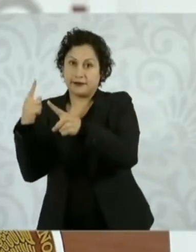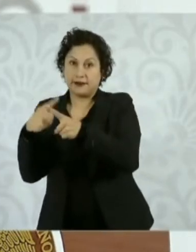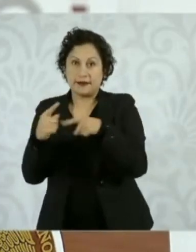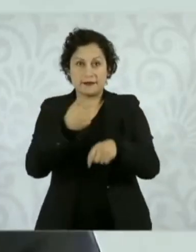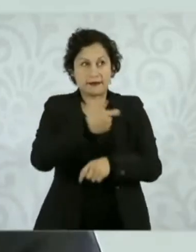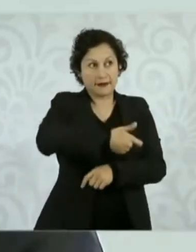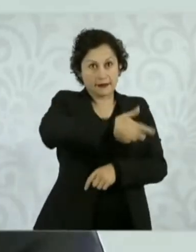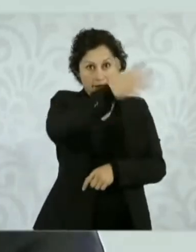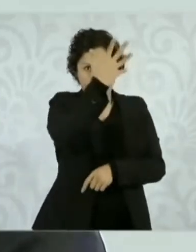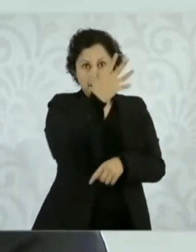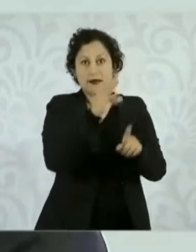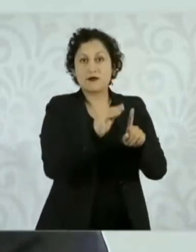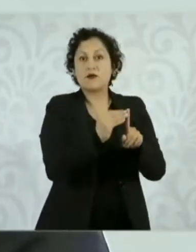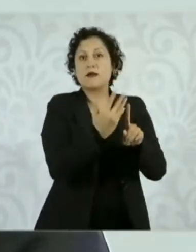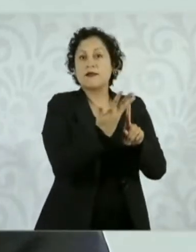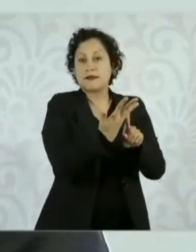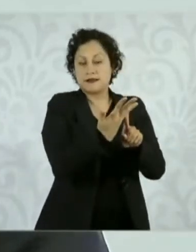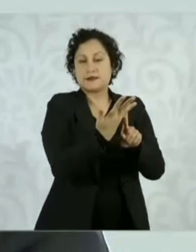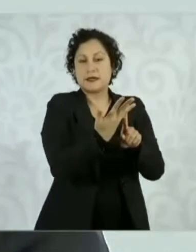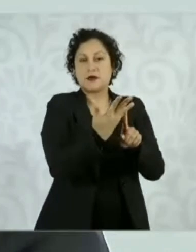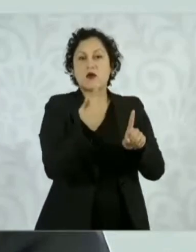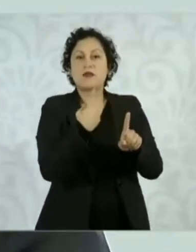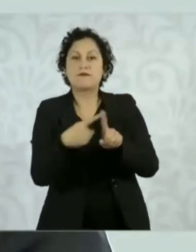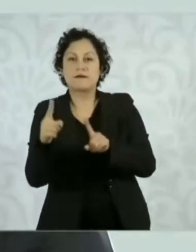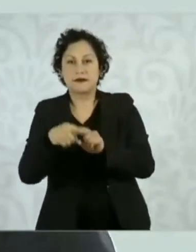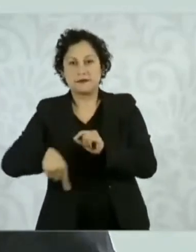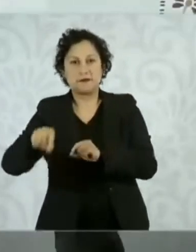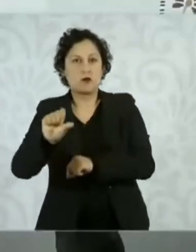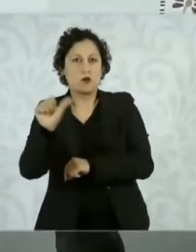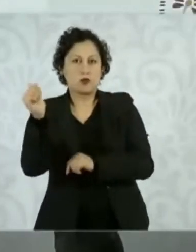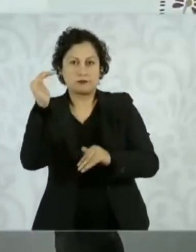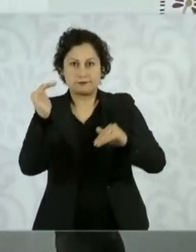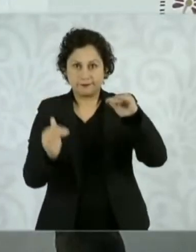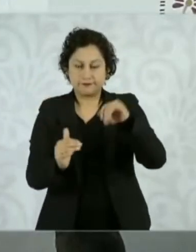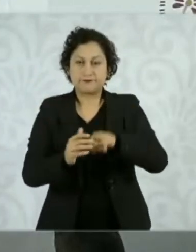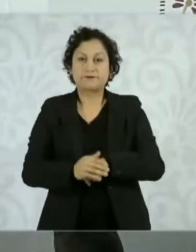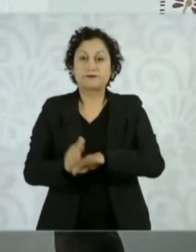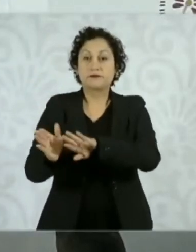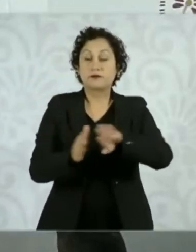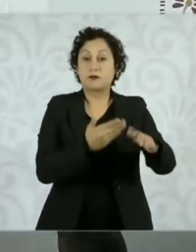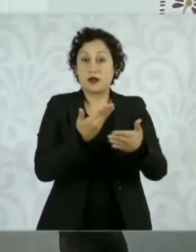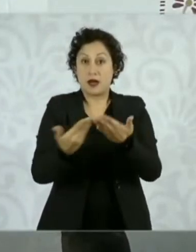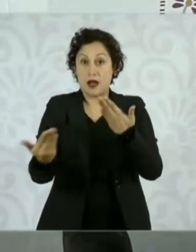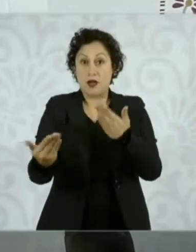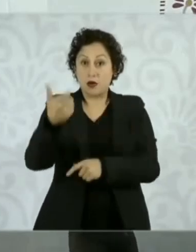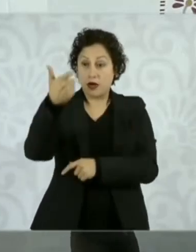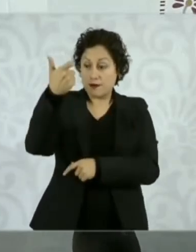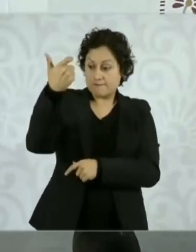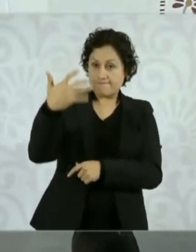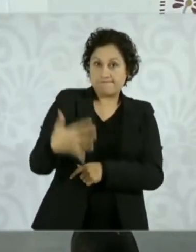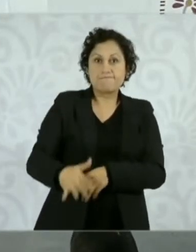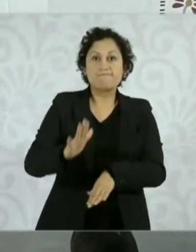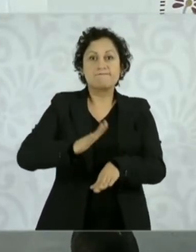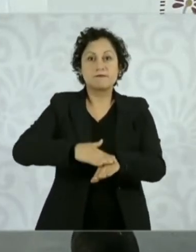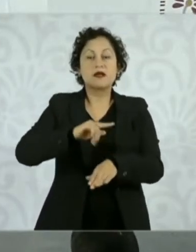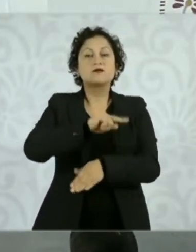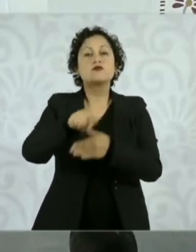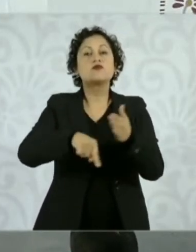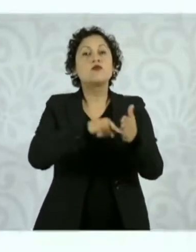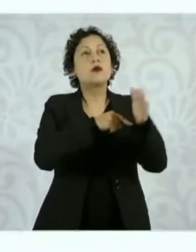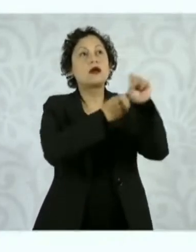de noventa y cinco pesos con ochenta centavos. Continúo con los precios más bajos por zona.